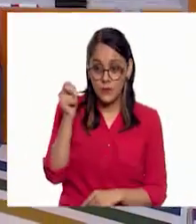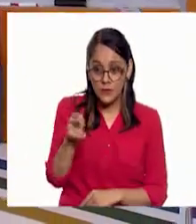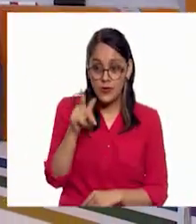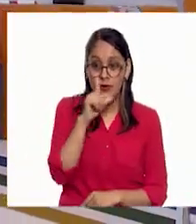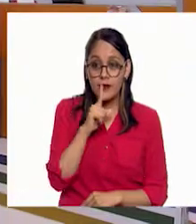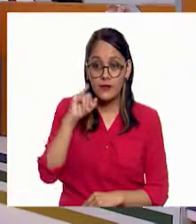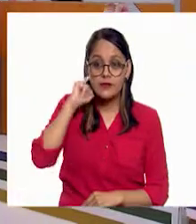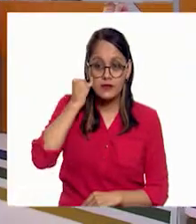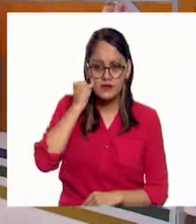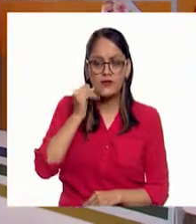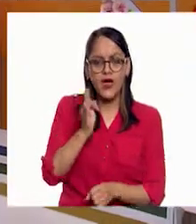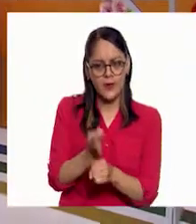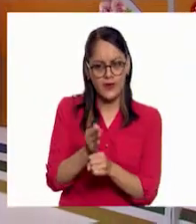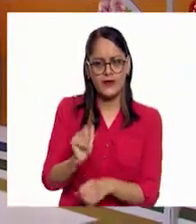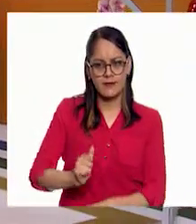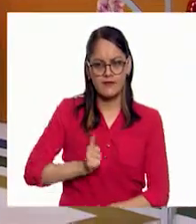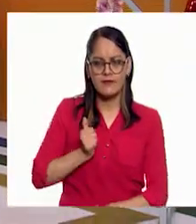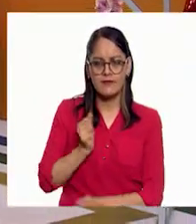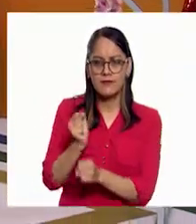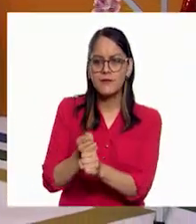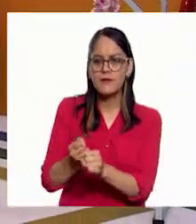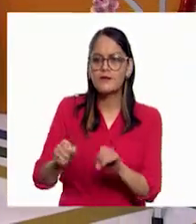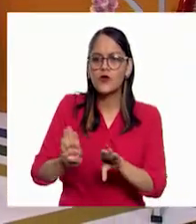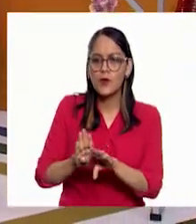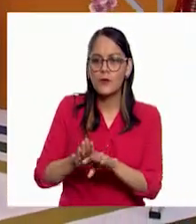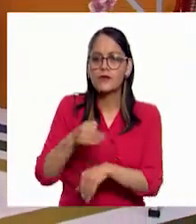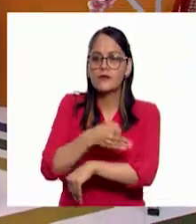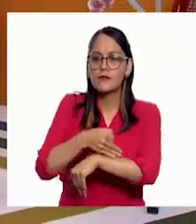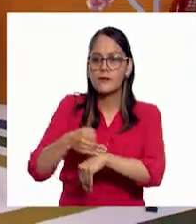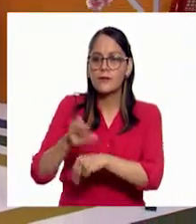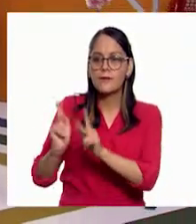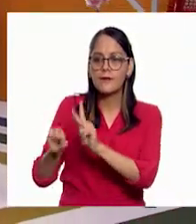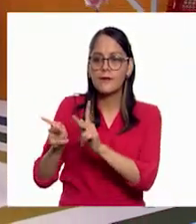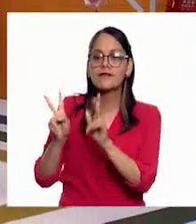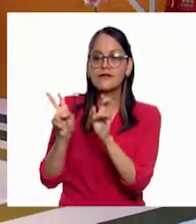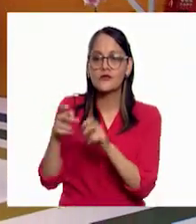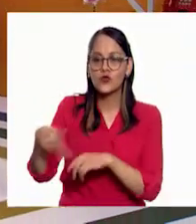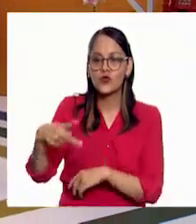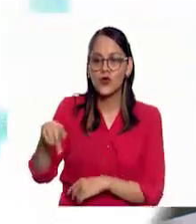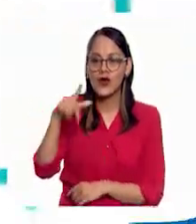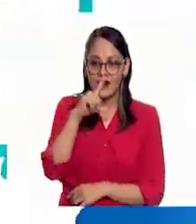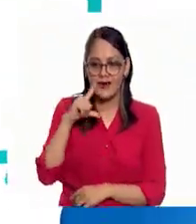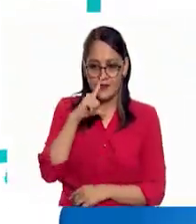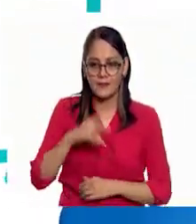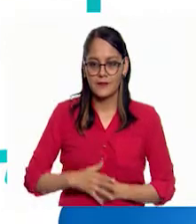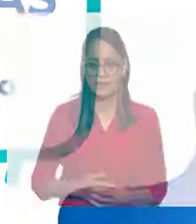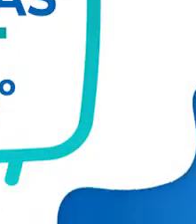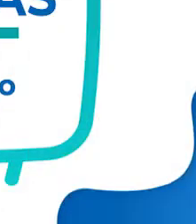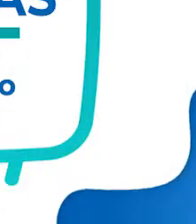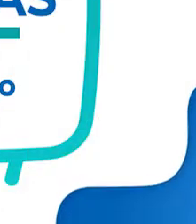lengua indígena, aprovecha también este momento para practicarla y platica con tu familia en tu lengua materna.